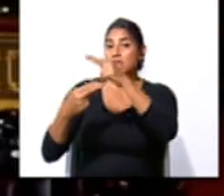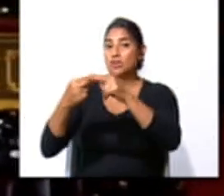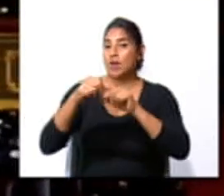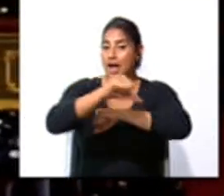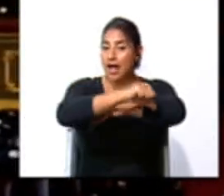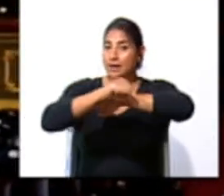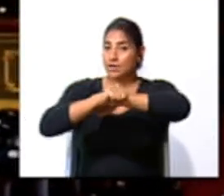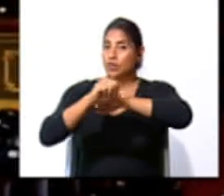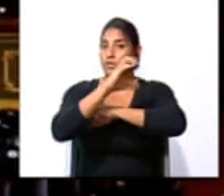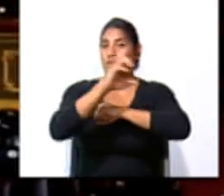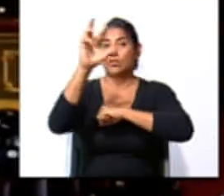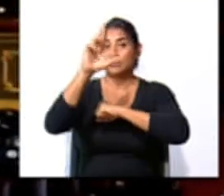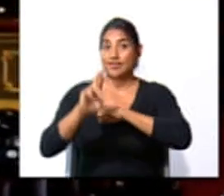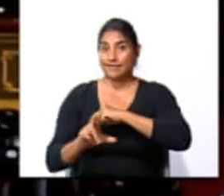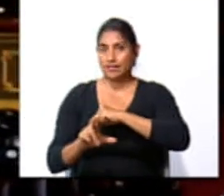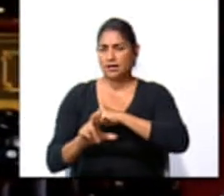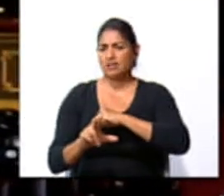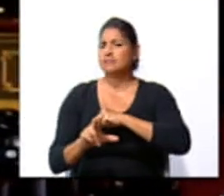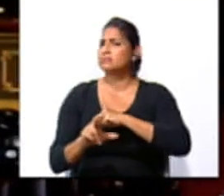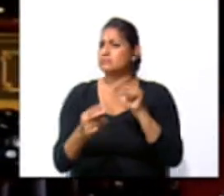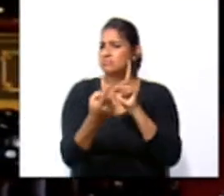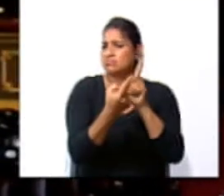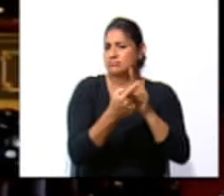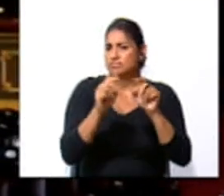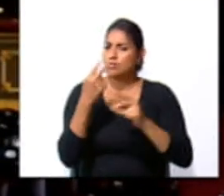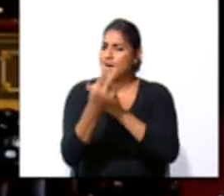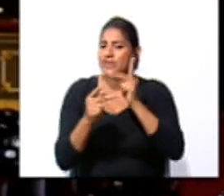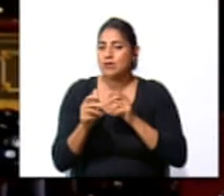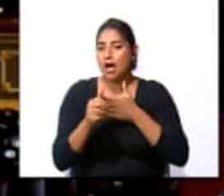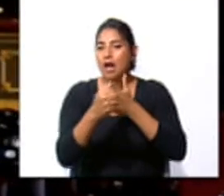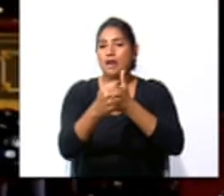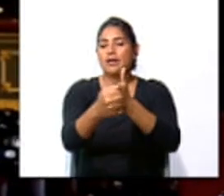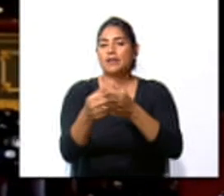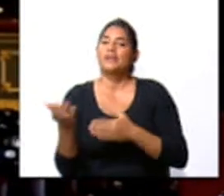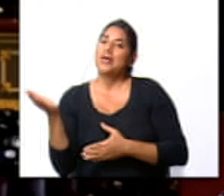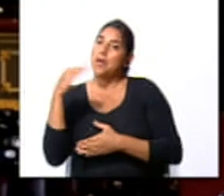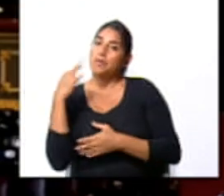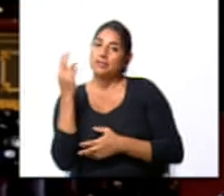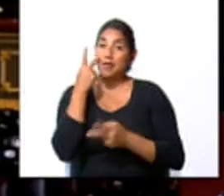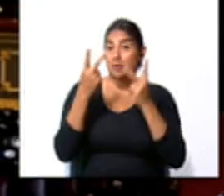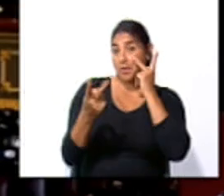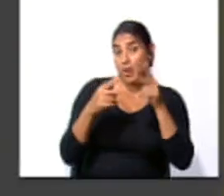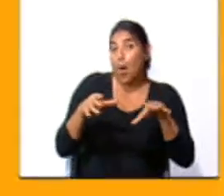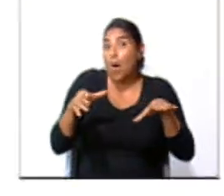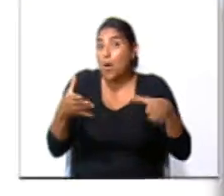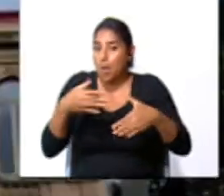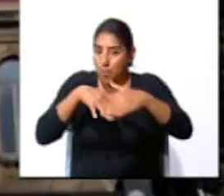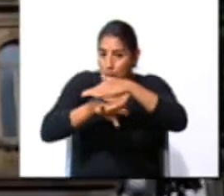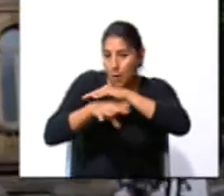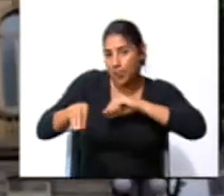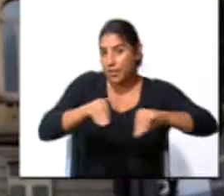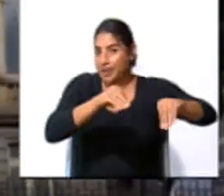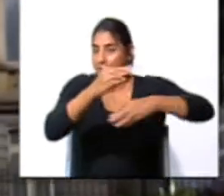arquitectónico de Costa Rica. ¿Qué vas a encontrar en una visita guiada? Te invitamos a descubrirlo como Vete en el Mundo.